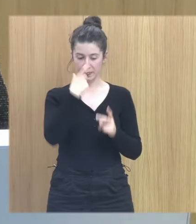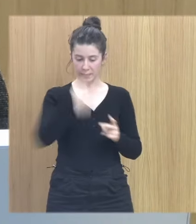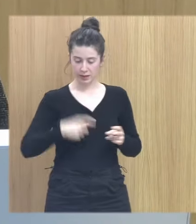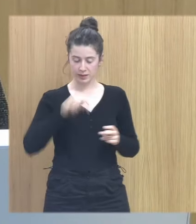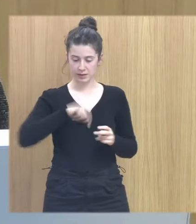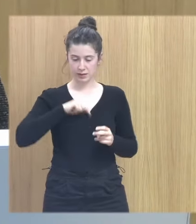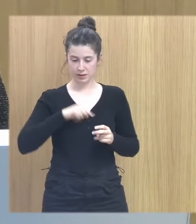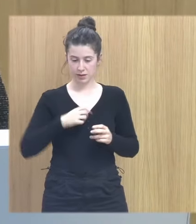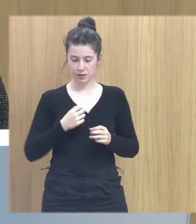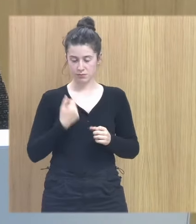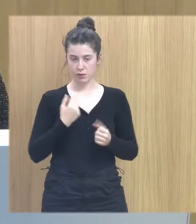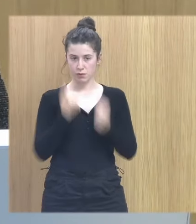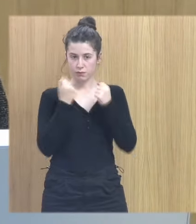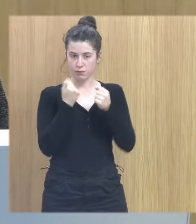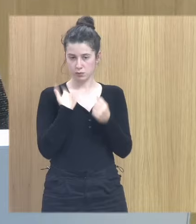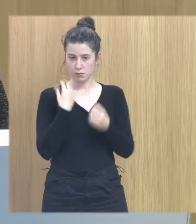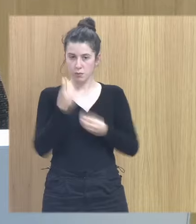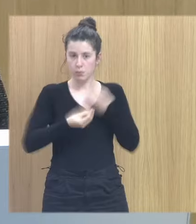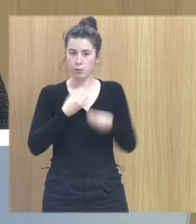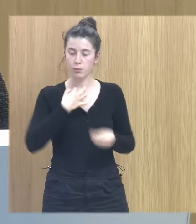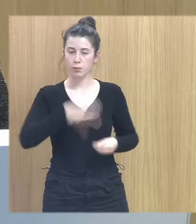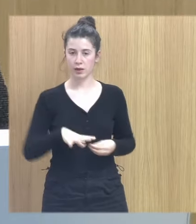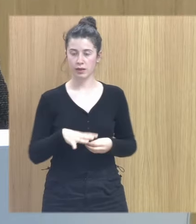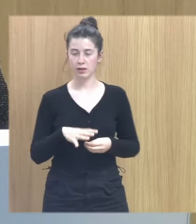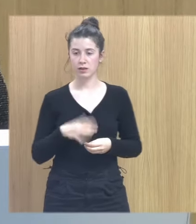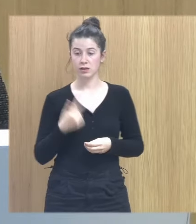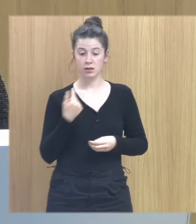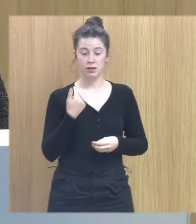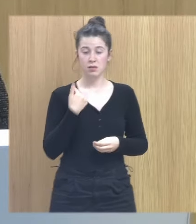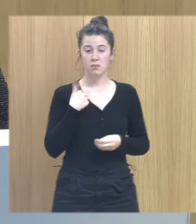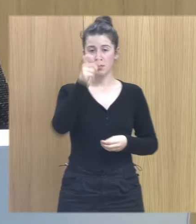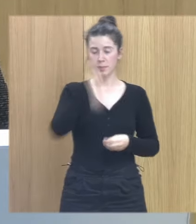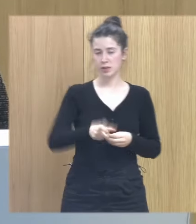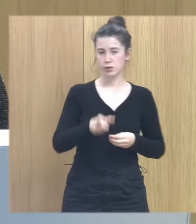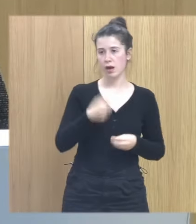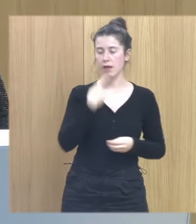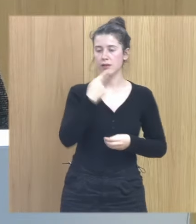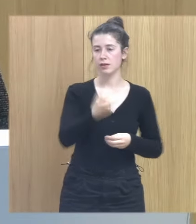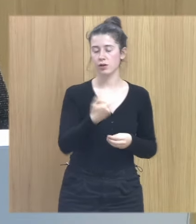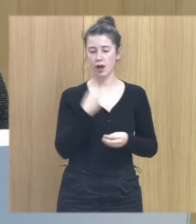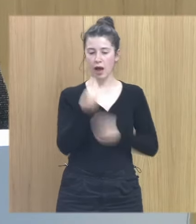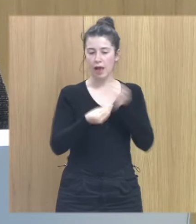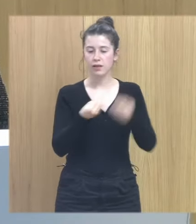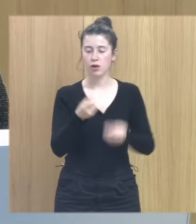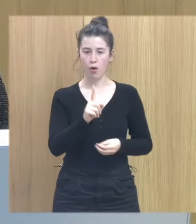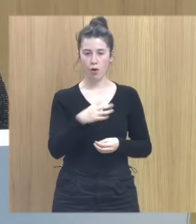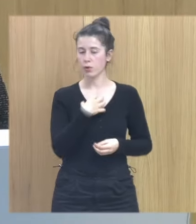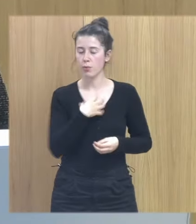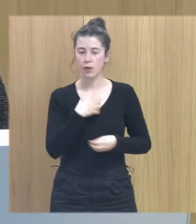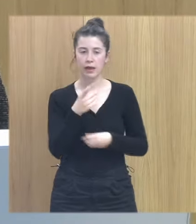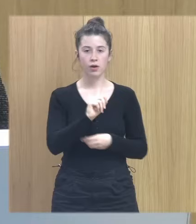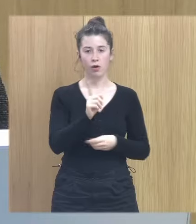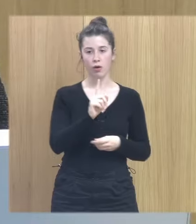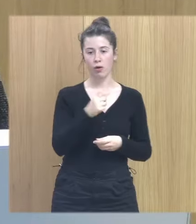como para hacerlo, como para arriesgarse. Entonces, yo no le voy a decir a la persona, hazlo, ni debes hacerlo, ni es que te va a sentar